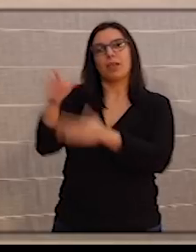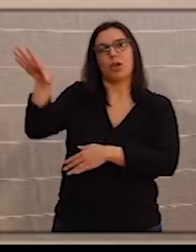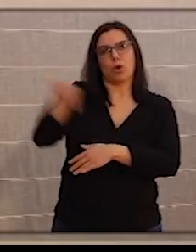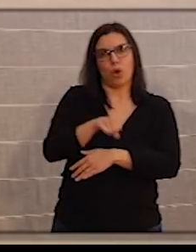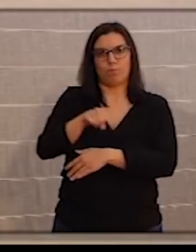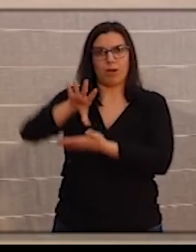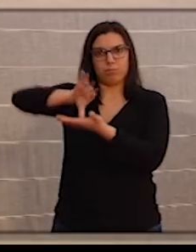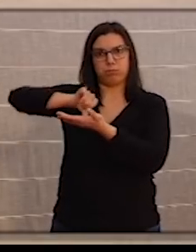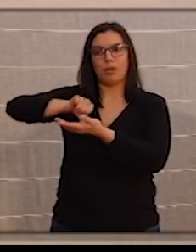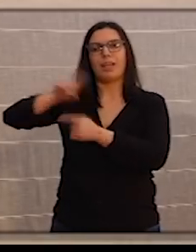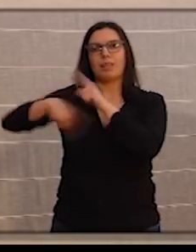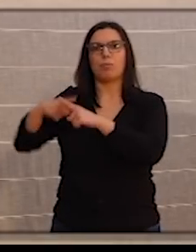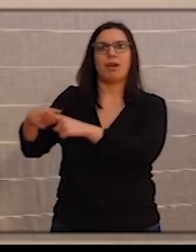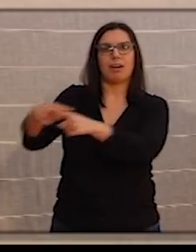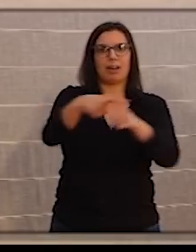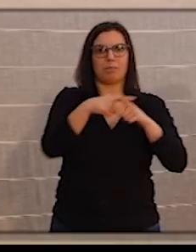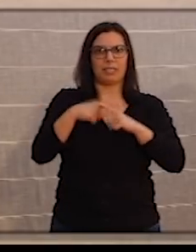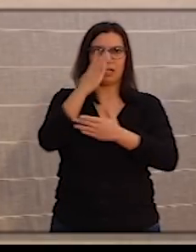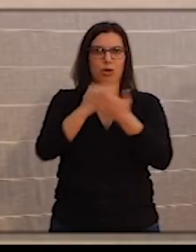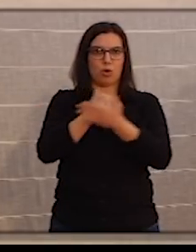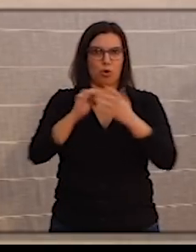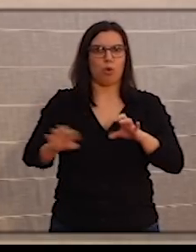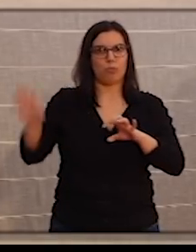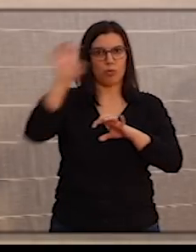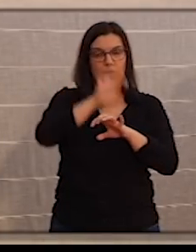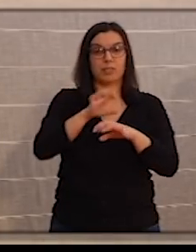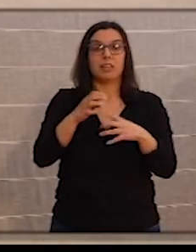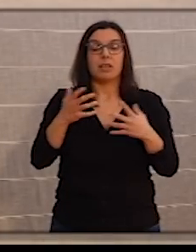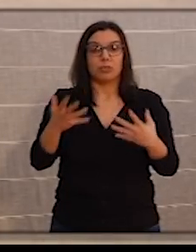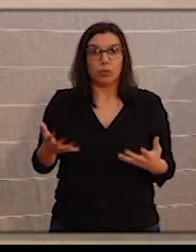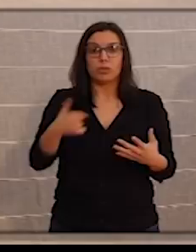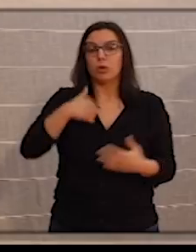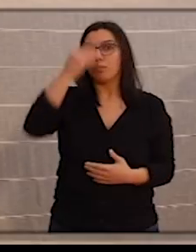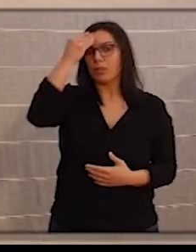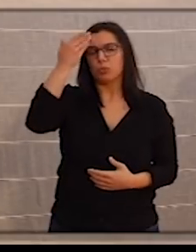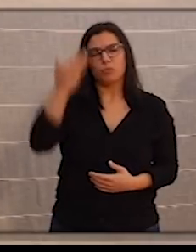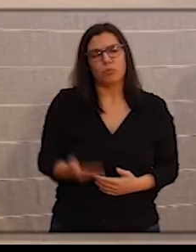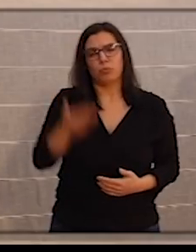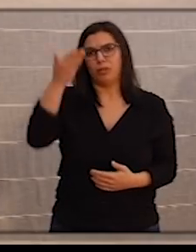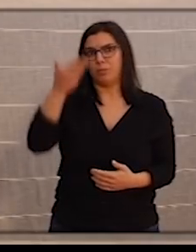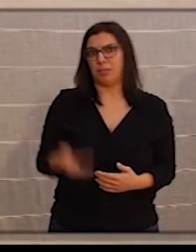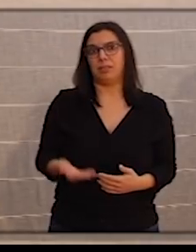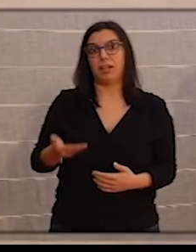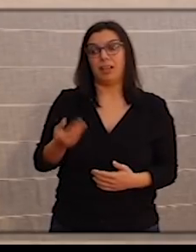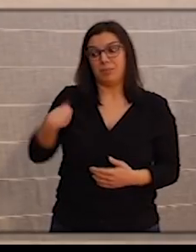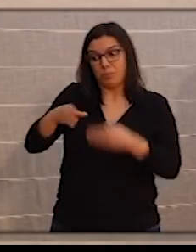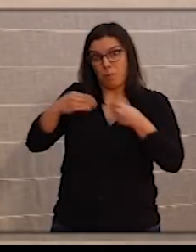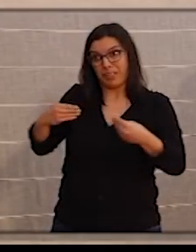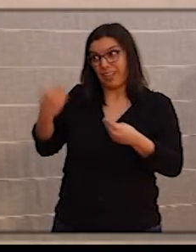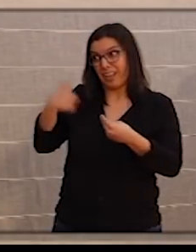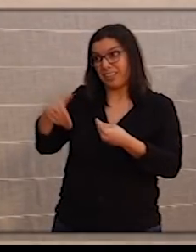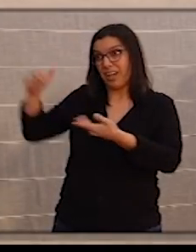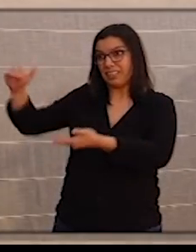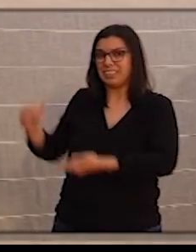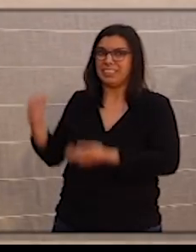centralizada y la distribución a todas las comunidades autónomas. Por tanto, creo que es fundamental ese material que